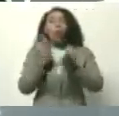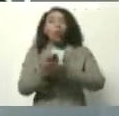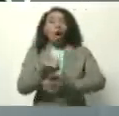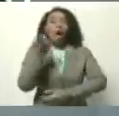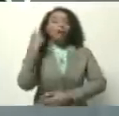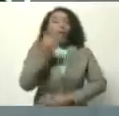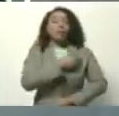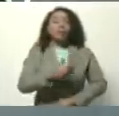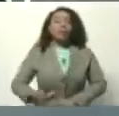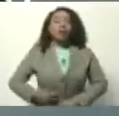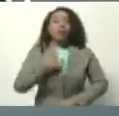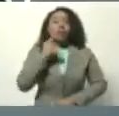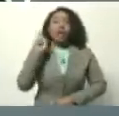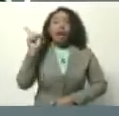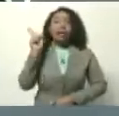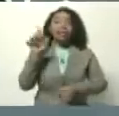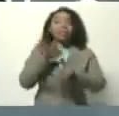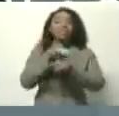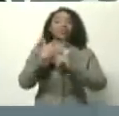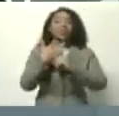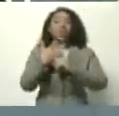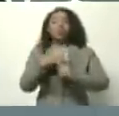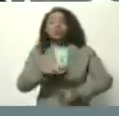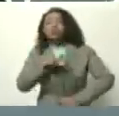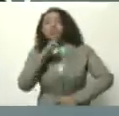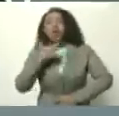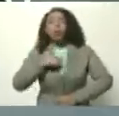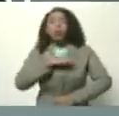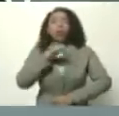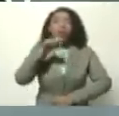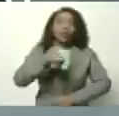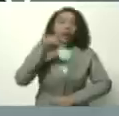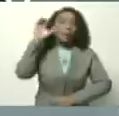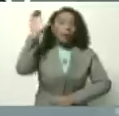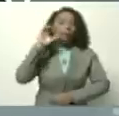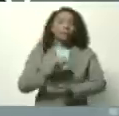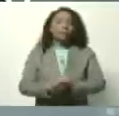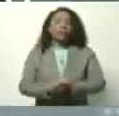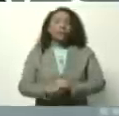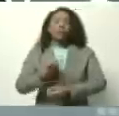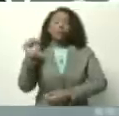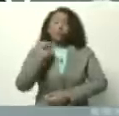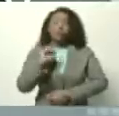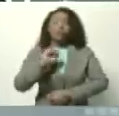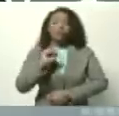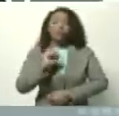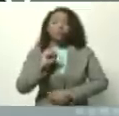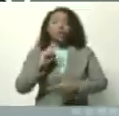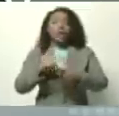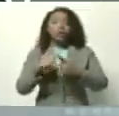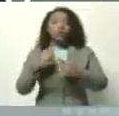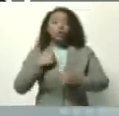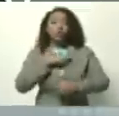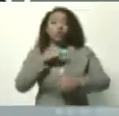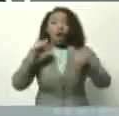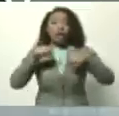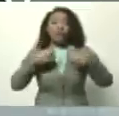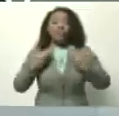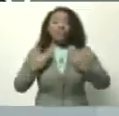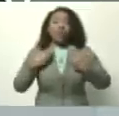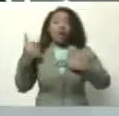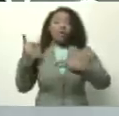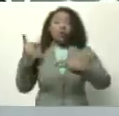decía, esto es una situación inédita para nuestro país, y ciertamente lo es. Bueno, esto que estamos viviendo es producto